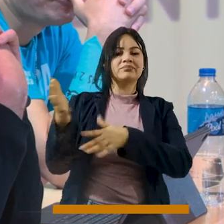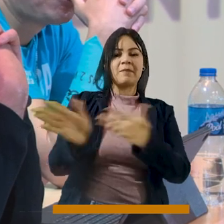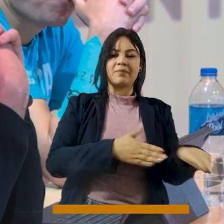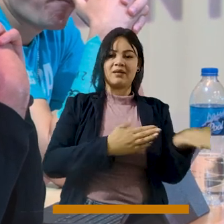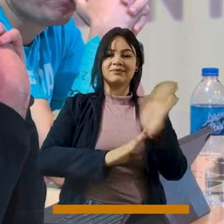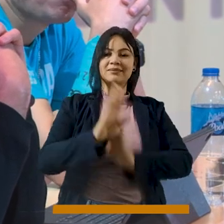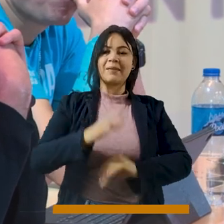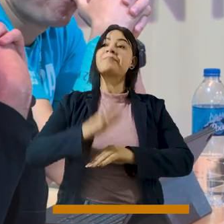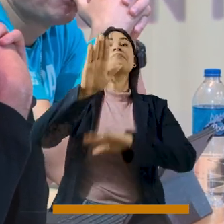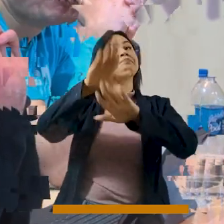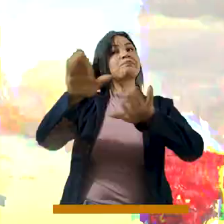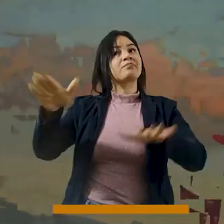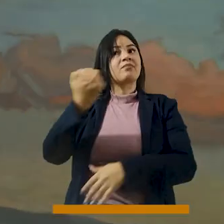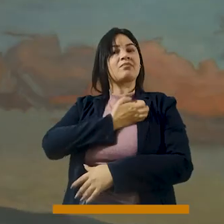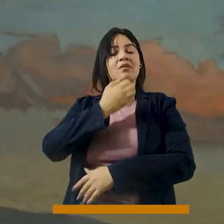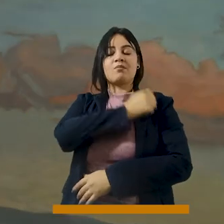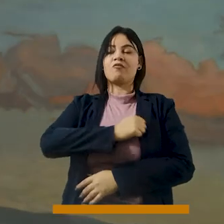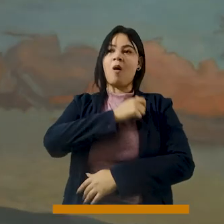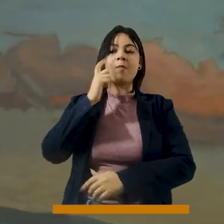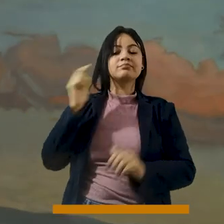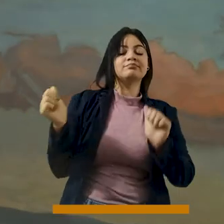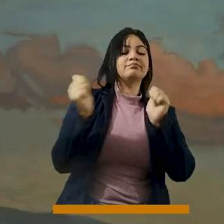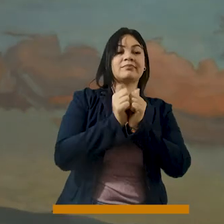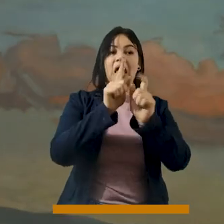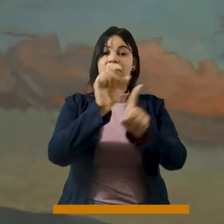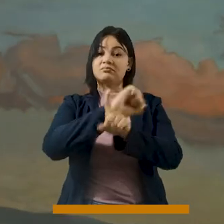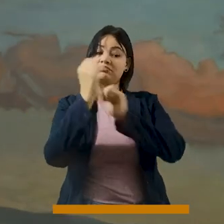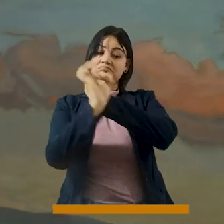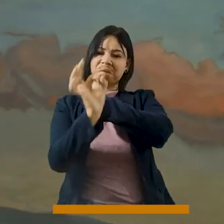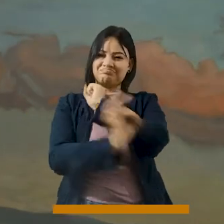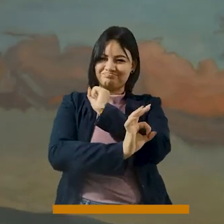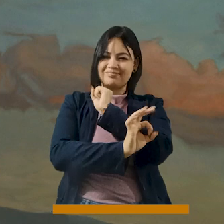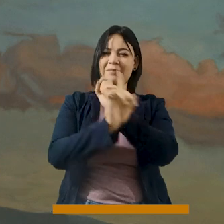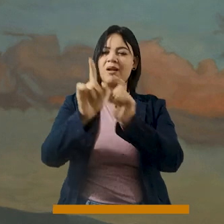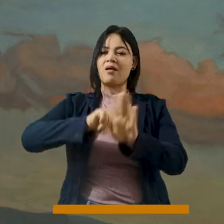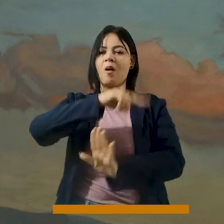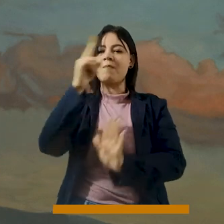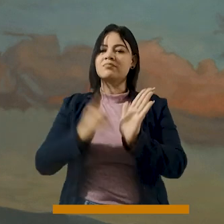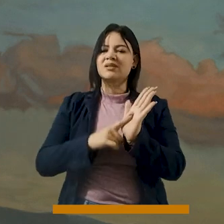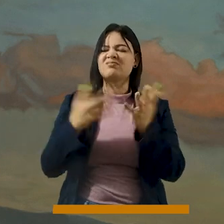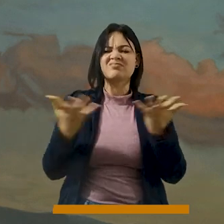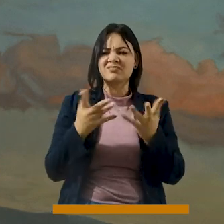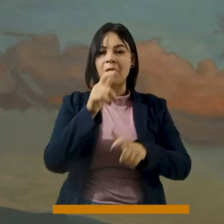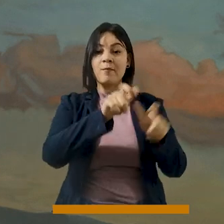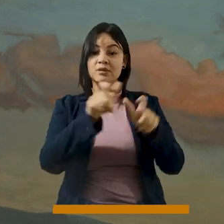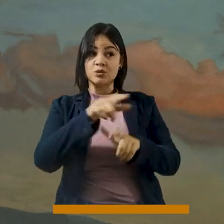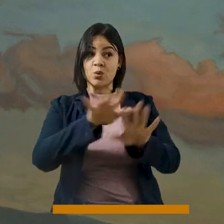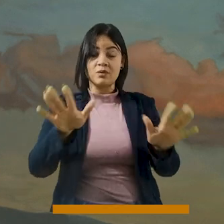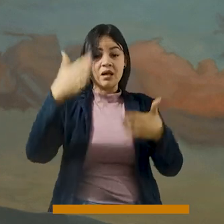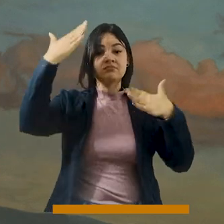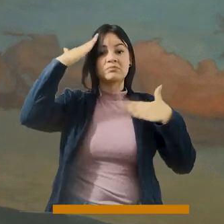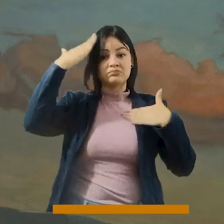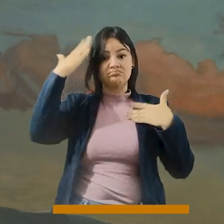pidiéndole a la administración que tenga acompañamiento no solamente psicosocial, sino integral, donde las palabras no solamente se van